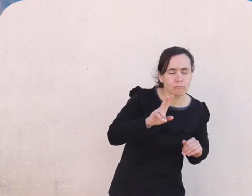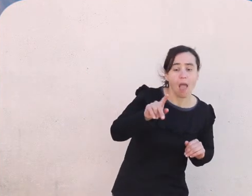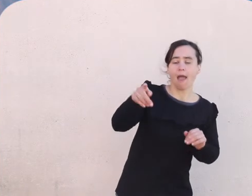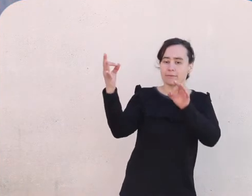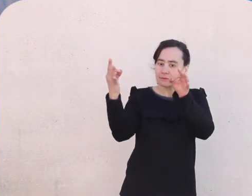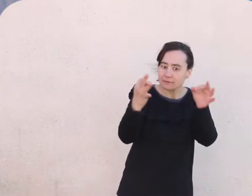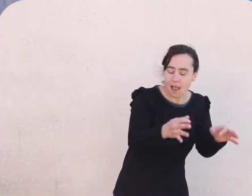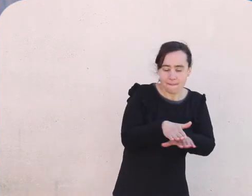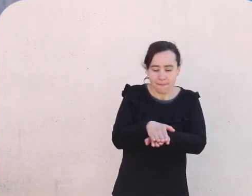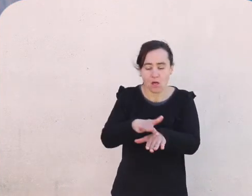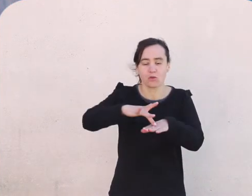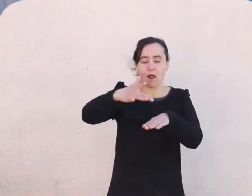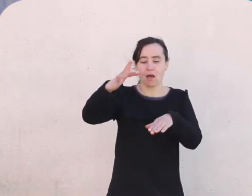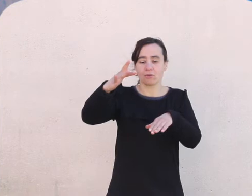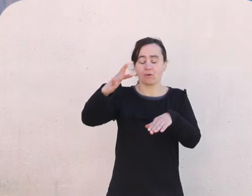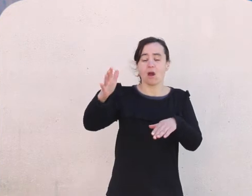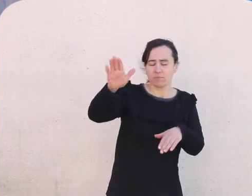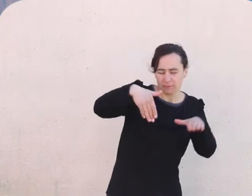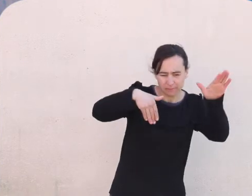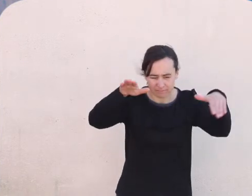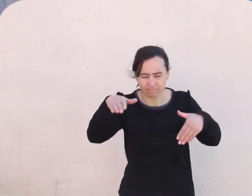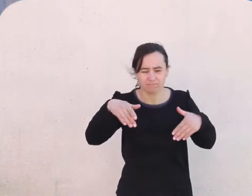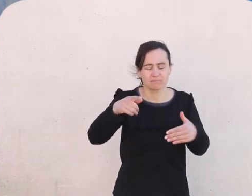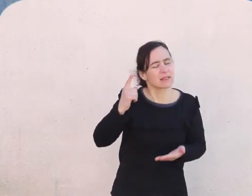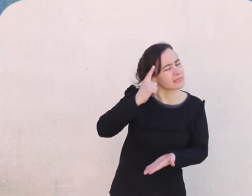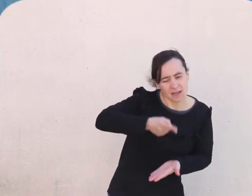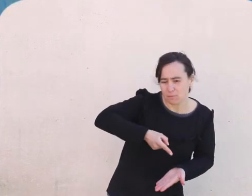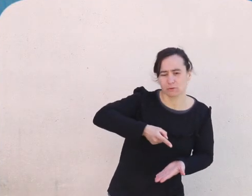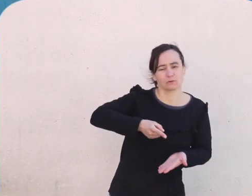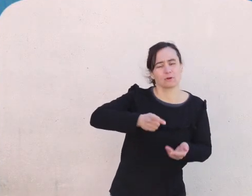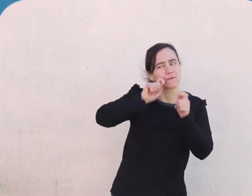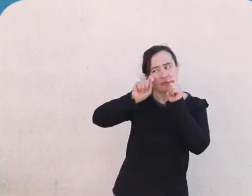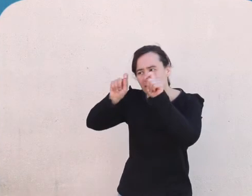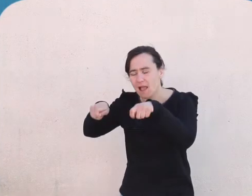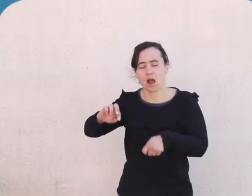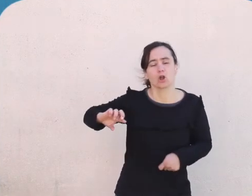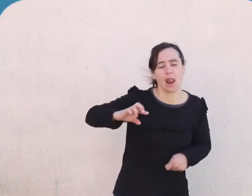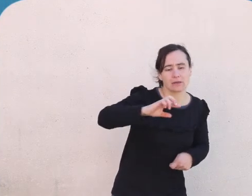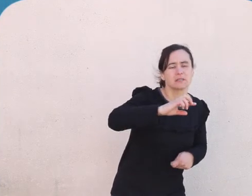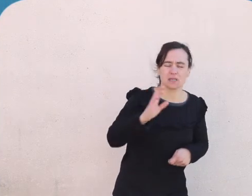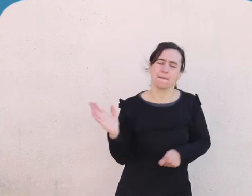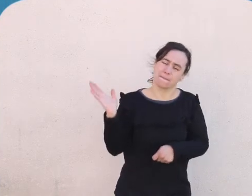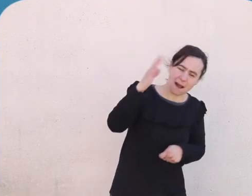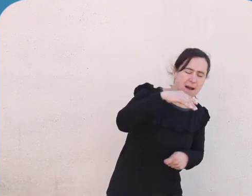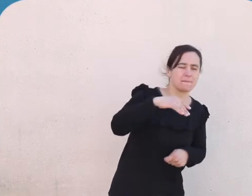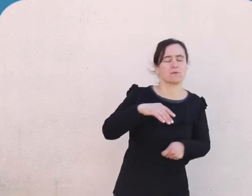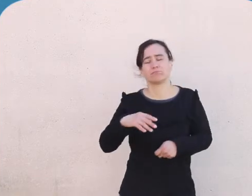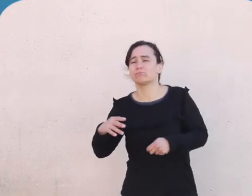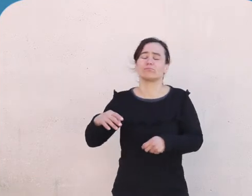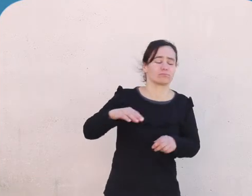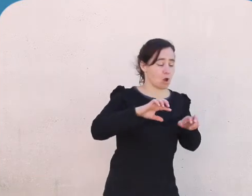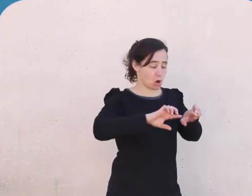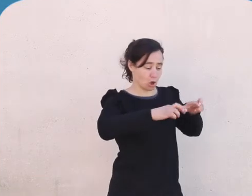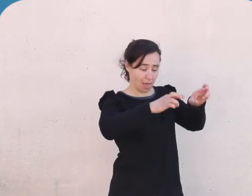dorados, decidieron hacer una visita a los caracoles, que se encontraban tomando sol sobre las